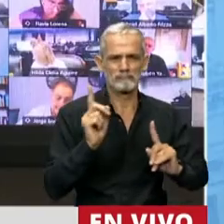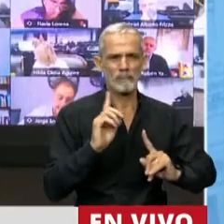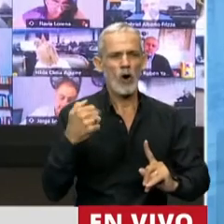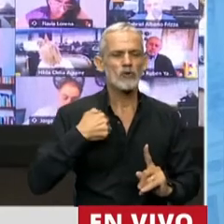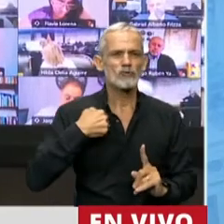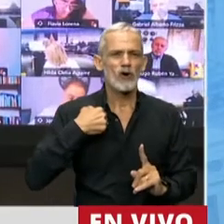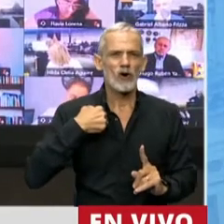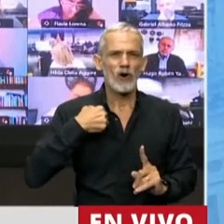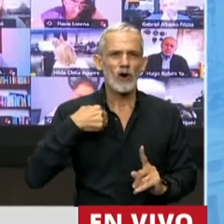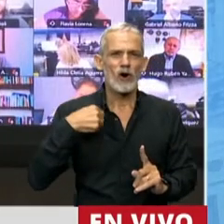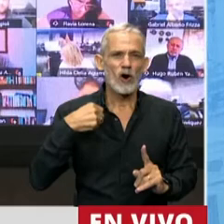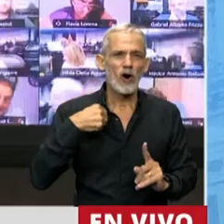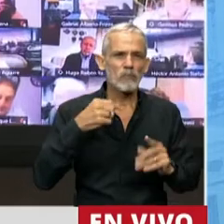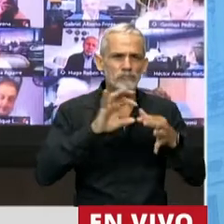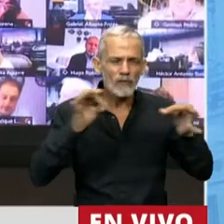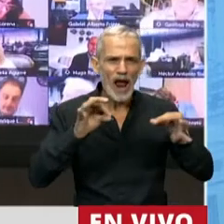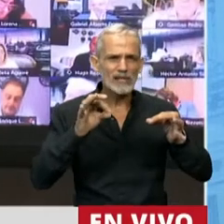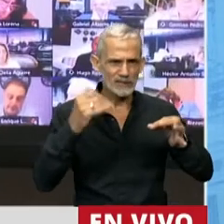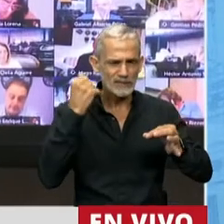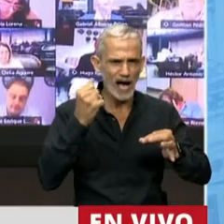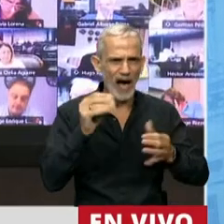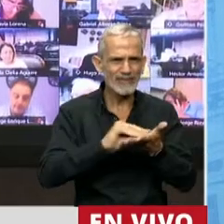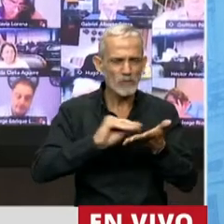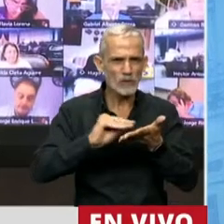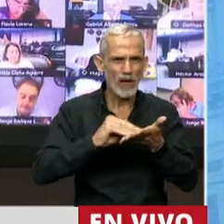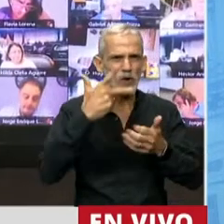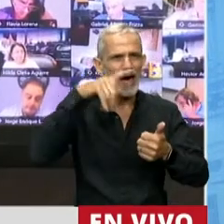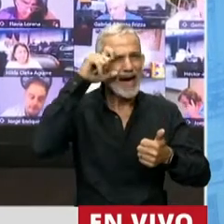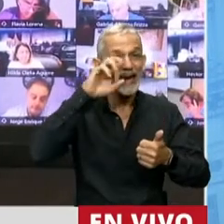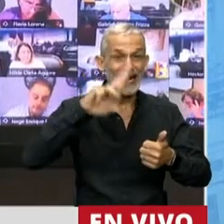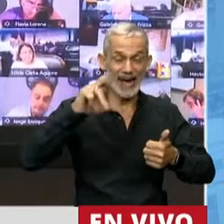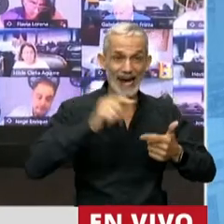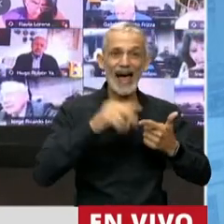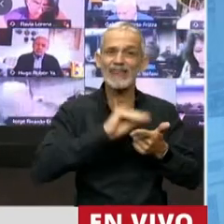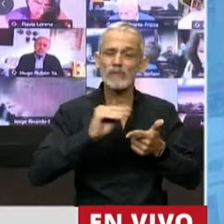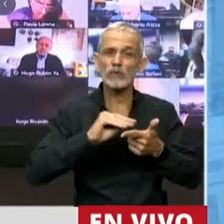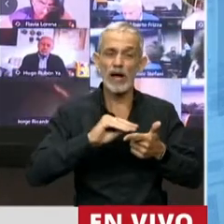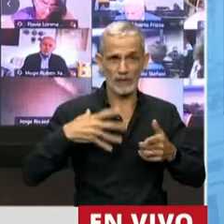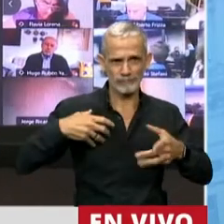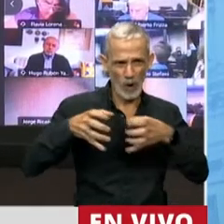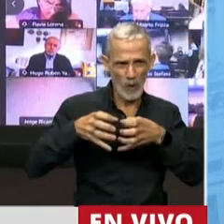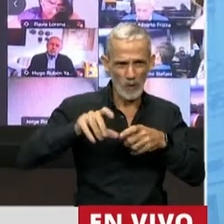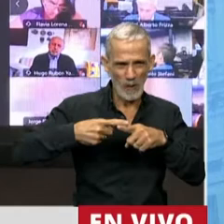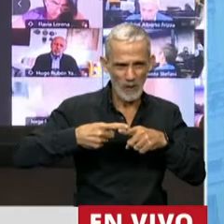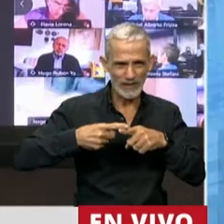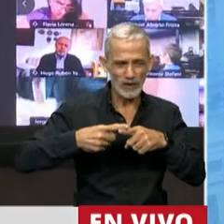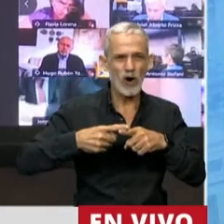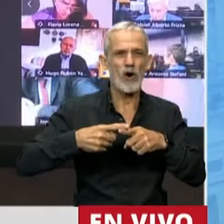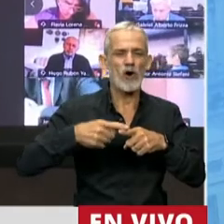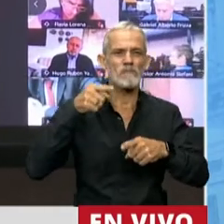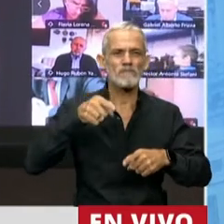las consideraciones que vertieron los diputados Herrera y la diputada de nuestro interbloque, la escribana